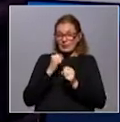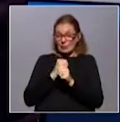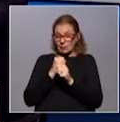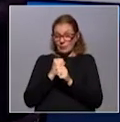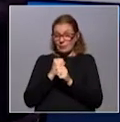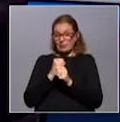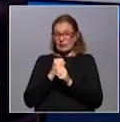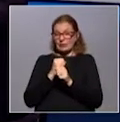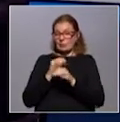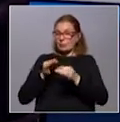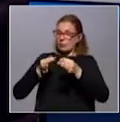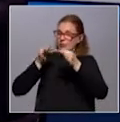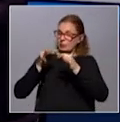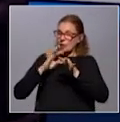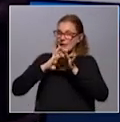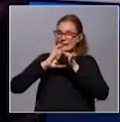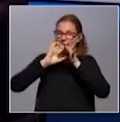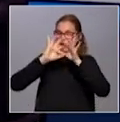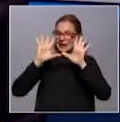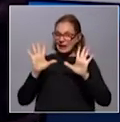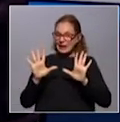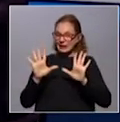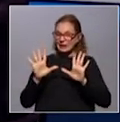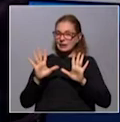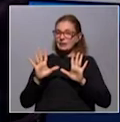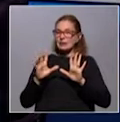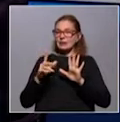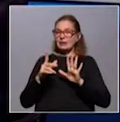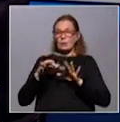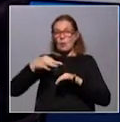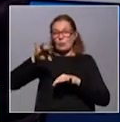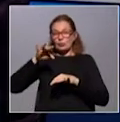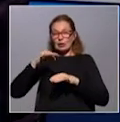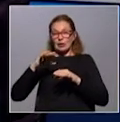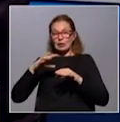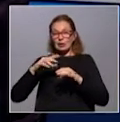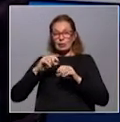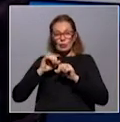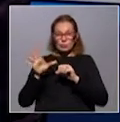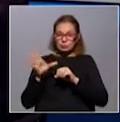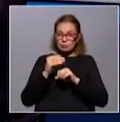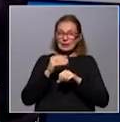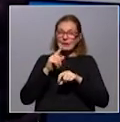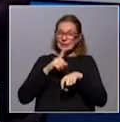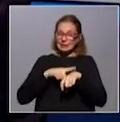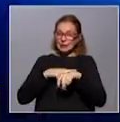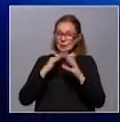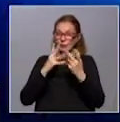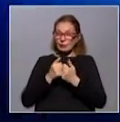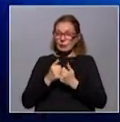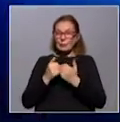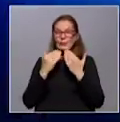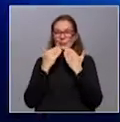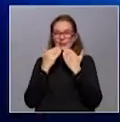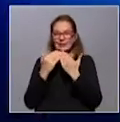ética, que tenga transparencia, que tenga la disponibilidad oportuna y una cadena logística adecuada en tiempo y forma. Giovanni Jalante,